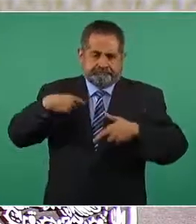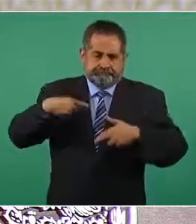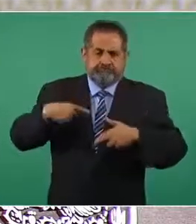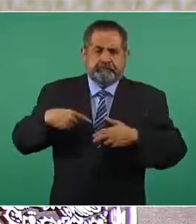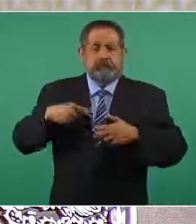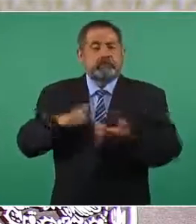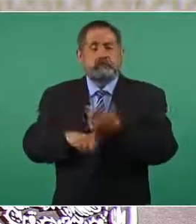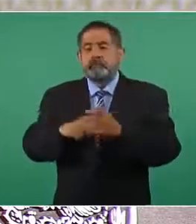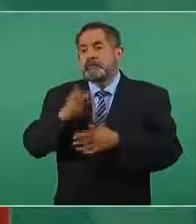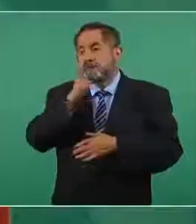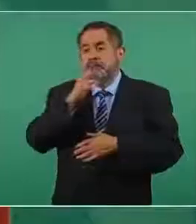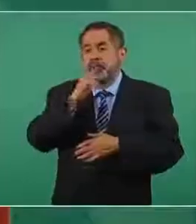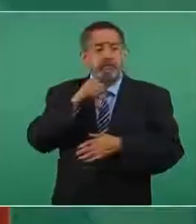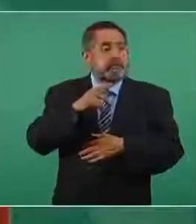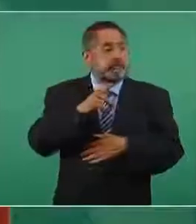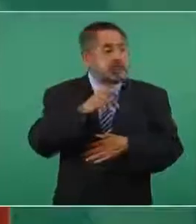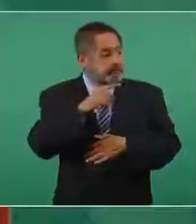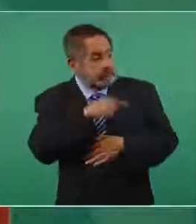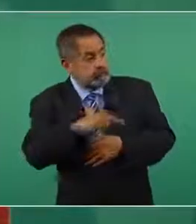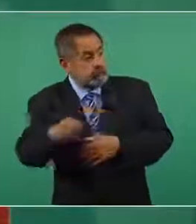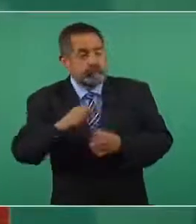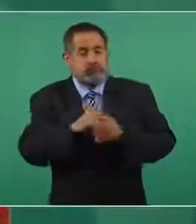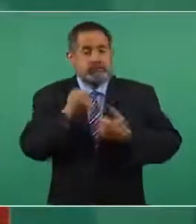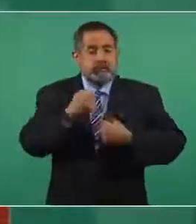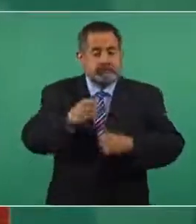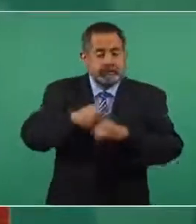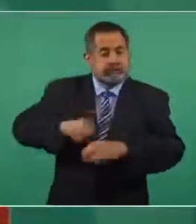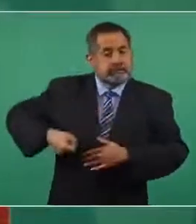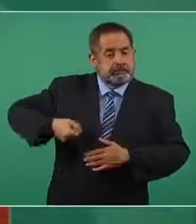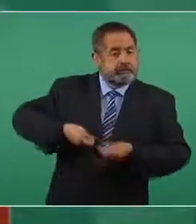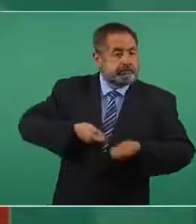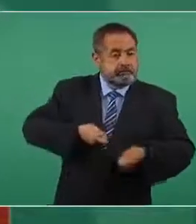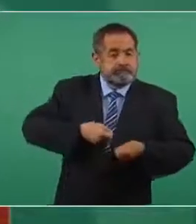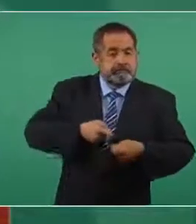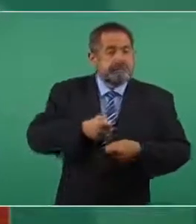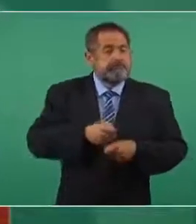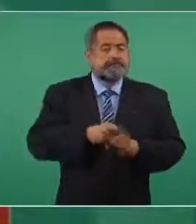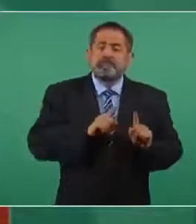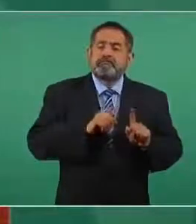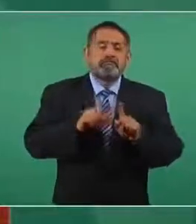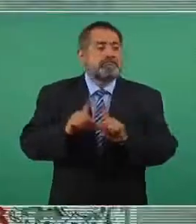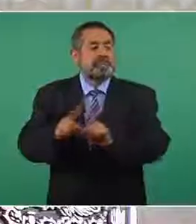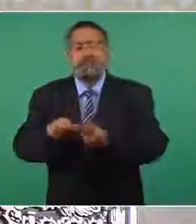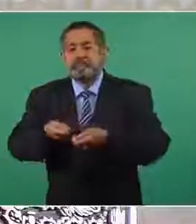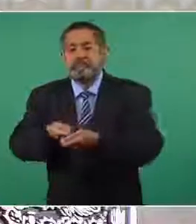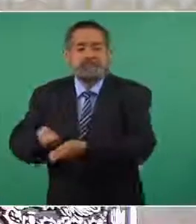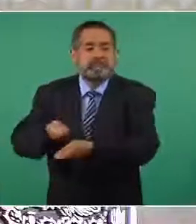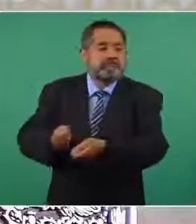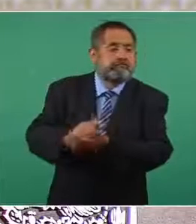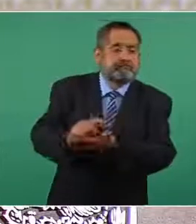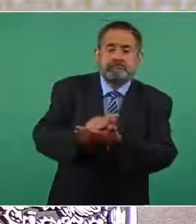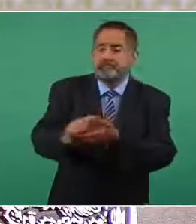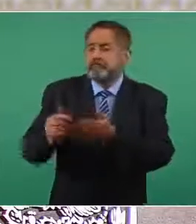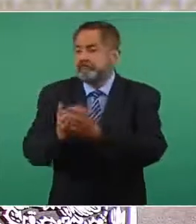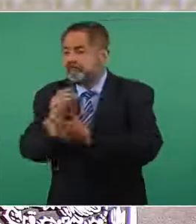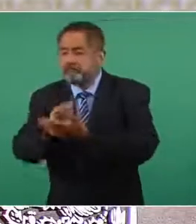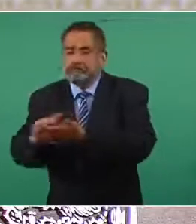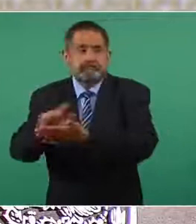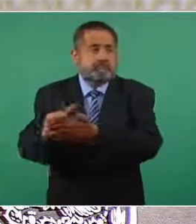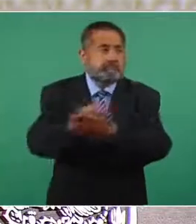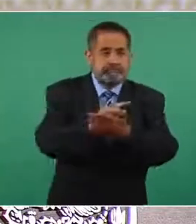los padres de familia que van con su escoba, su cubeta y su trapeador, lo que pueden y sus guantes y que con tanto amor están